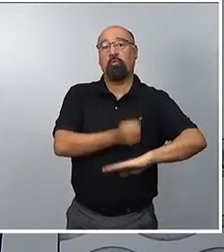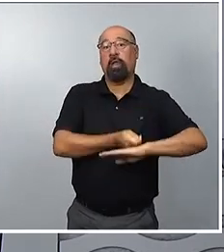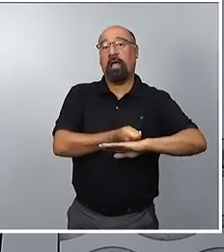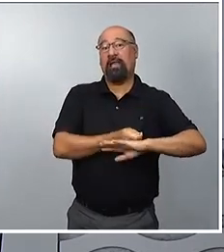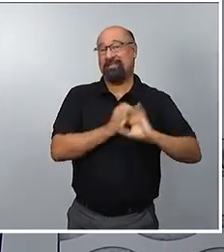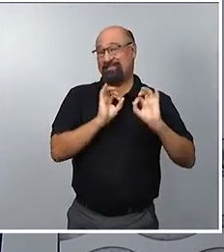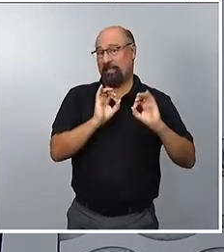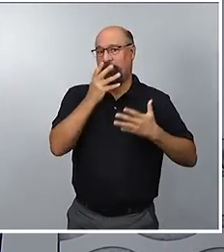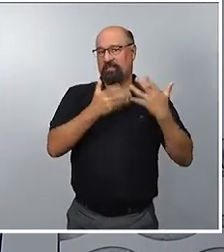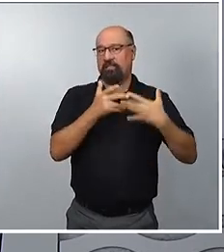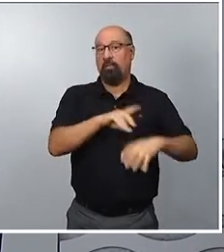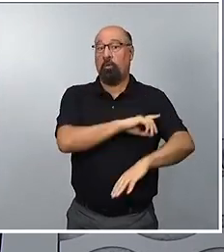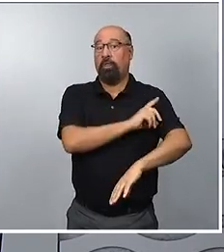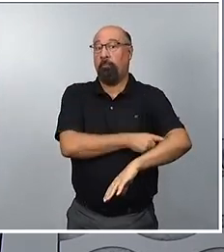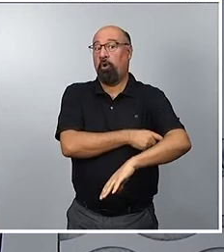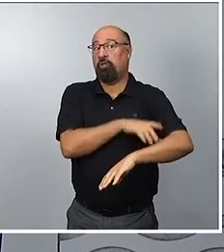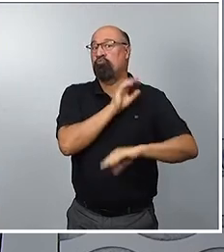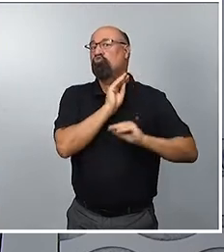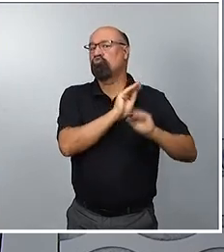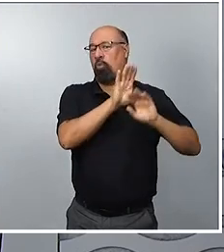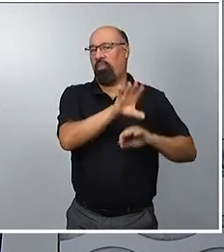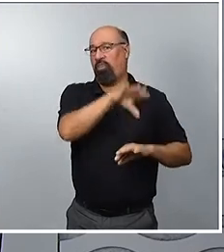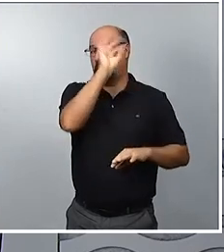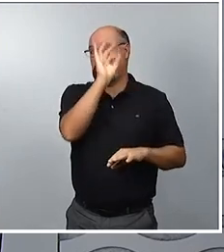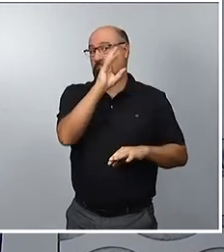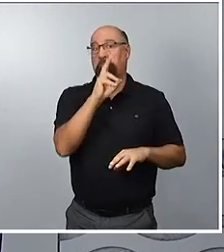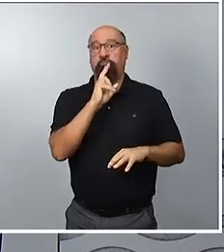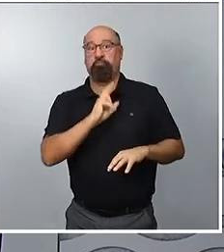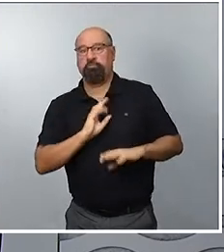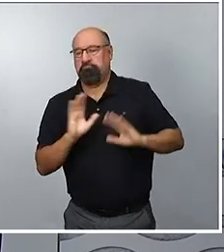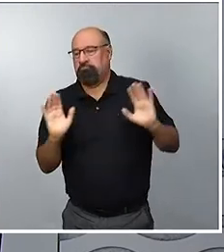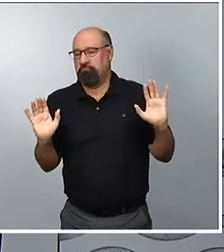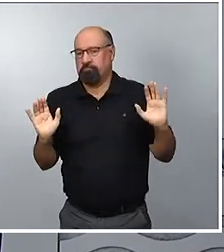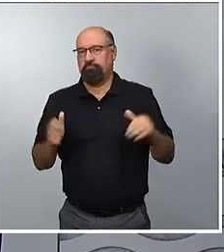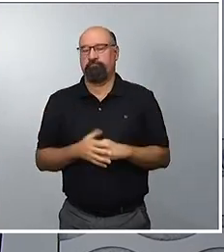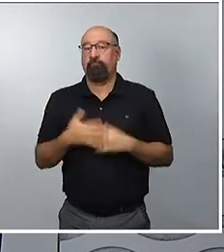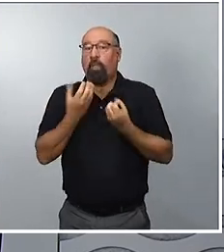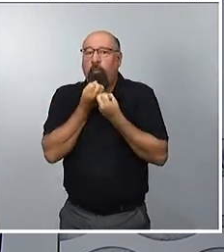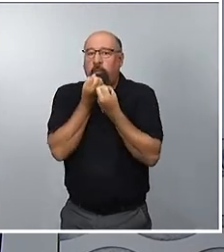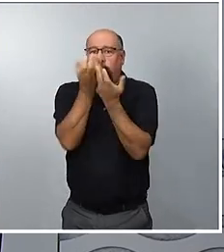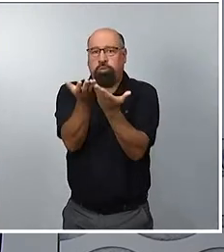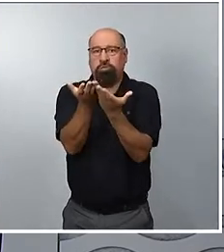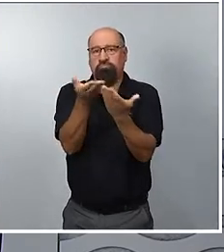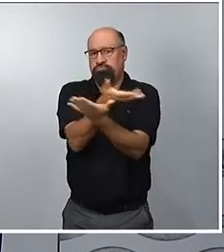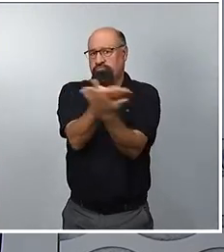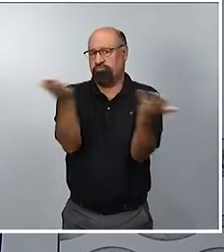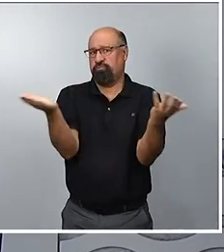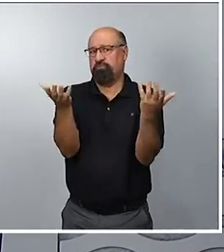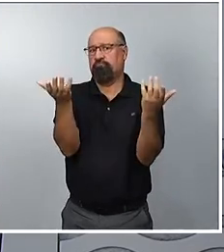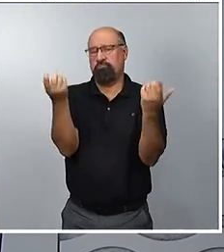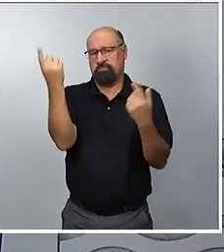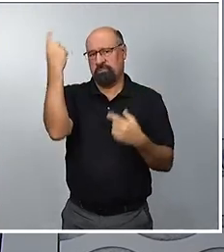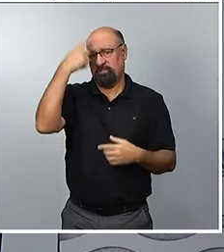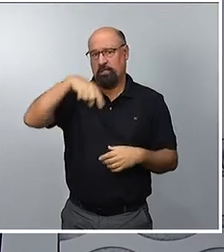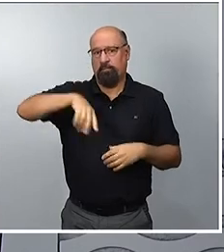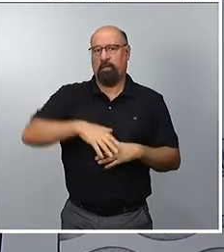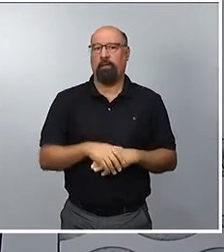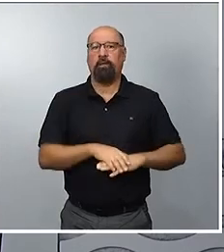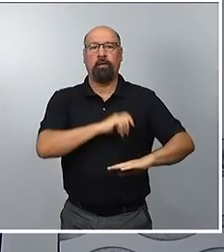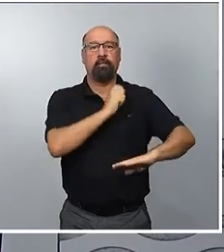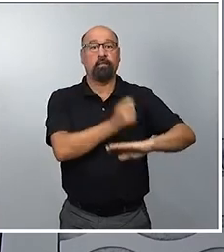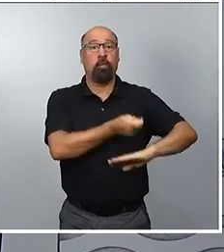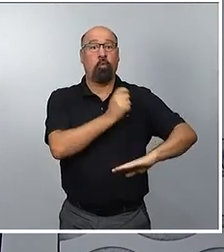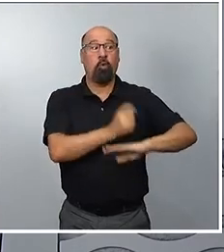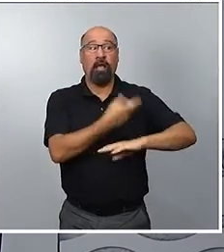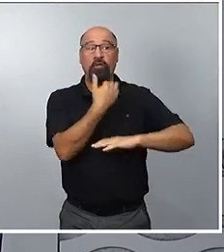tribunal decida. Nosotros lo único que sabemos, que lo hemos hecho público en otras ocasiones, es que el tribunal habitualmente se reúne los